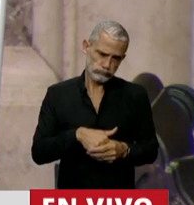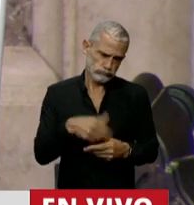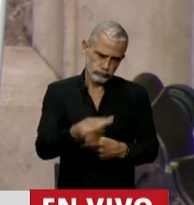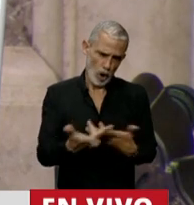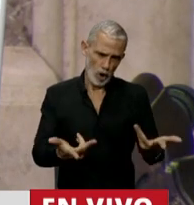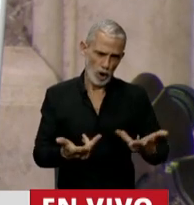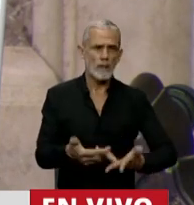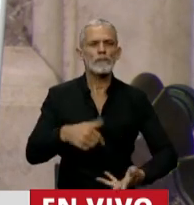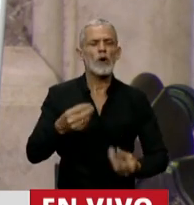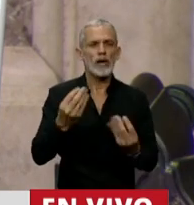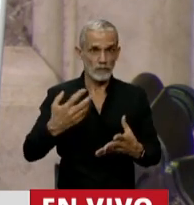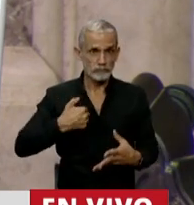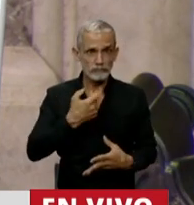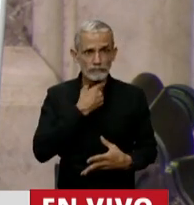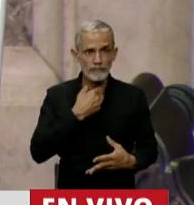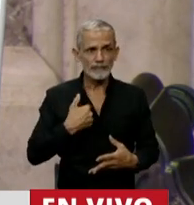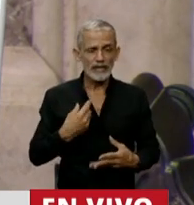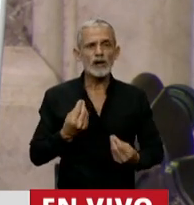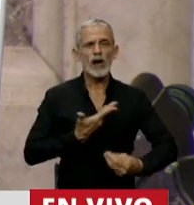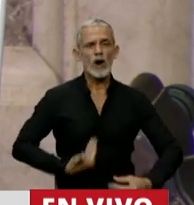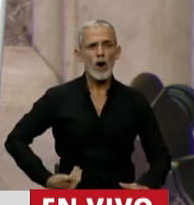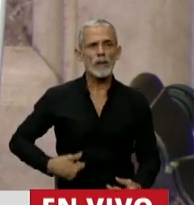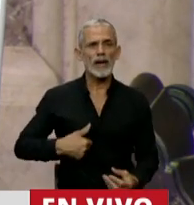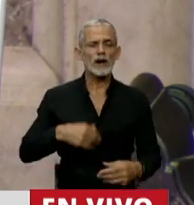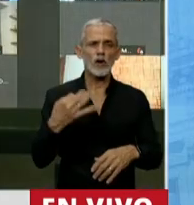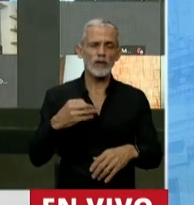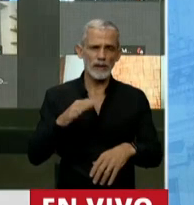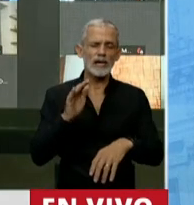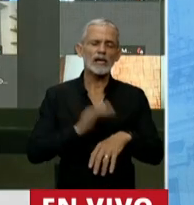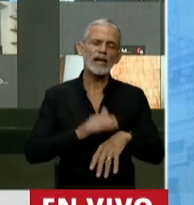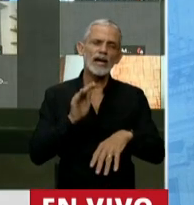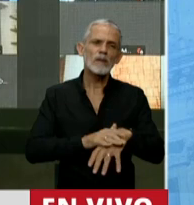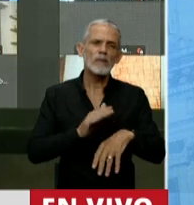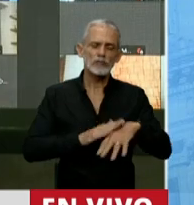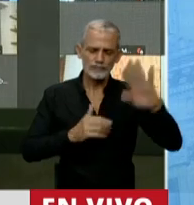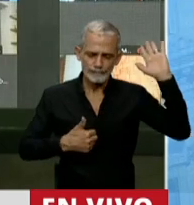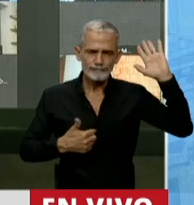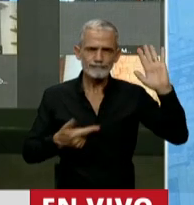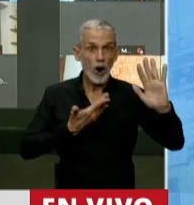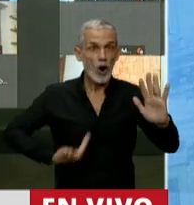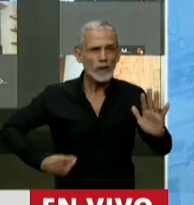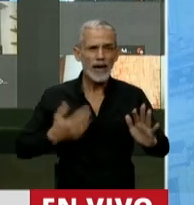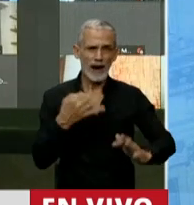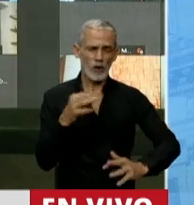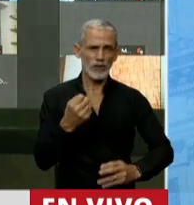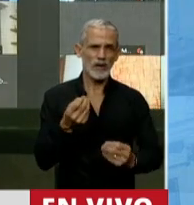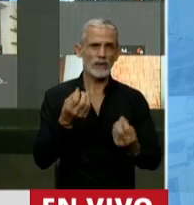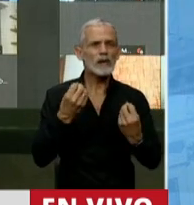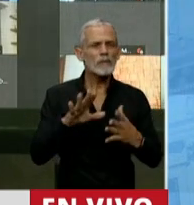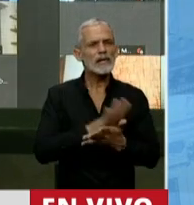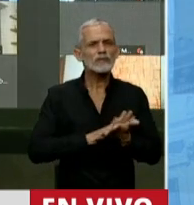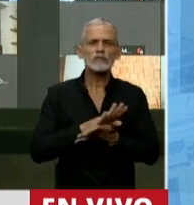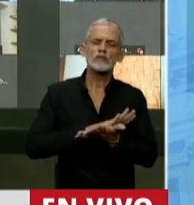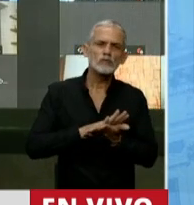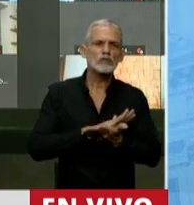porque quiero que el gobierno asuma de una vez que es el verdadero responsable y que empiece de una